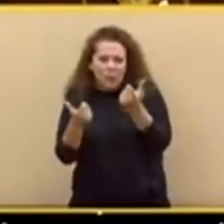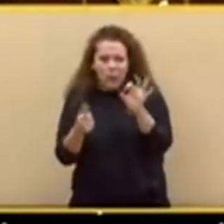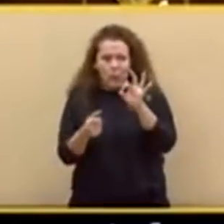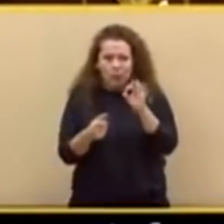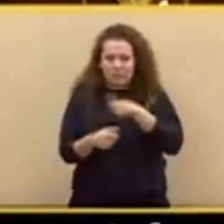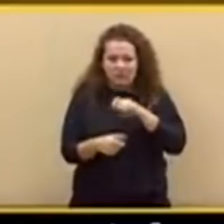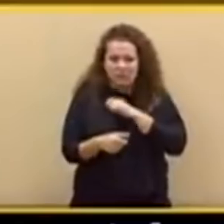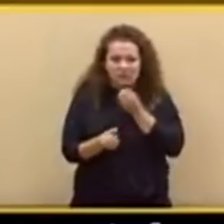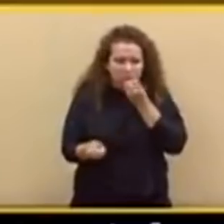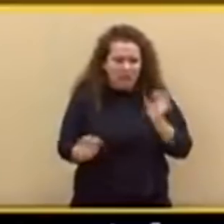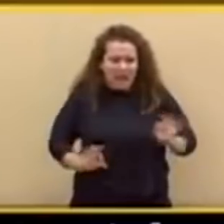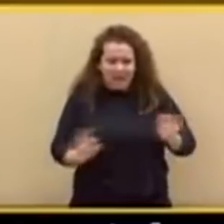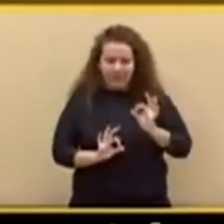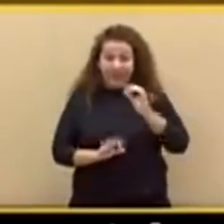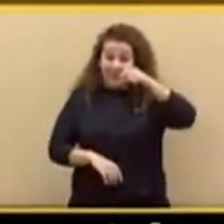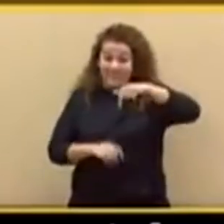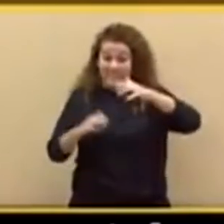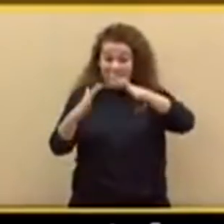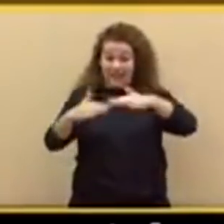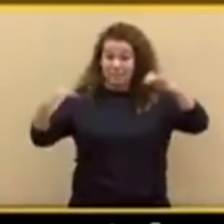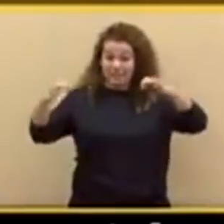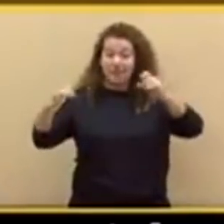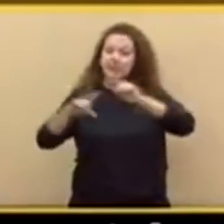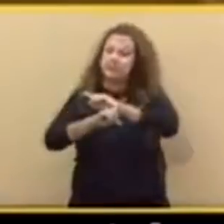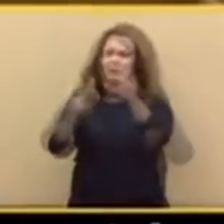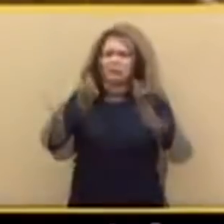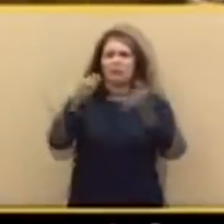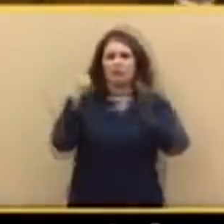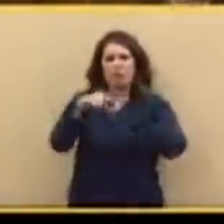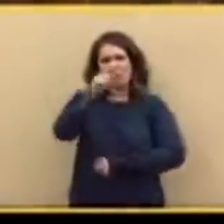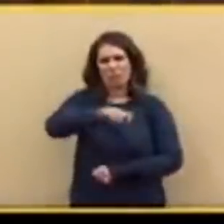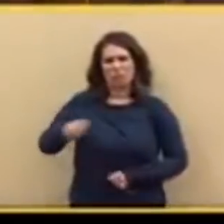por supuesto en esta Cámara, pero tampoco en los medios de comunicación.